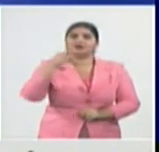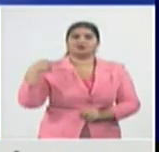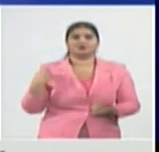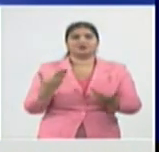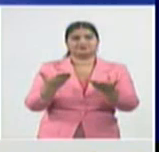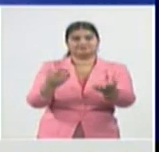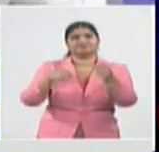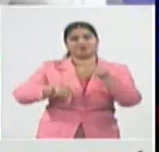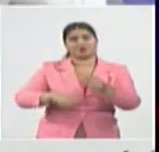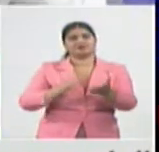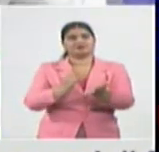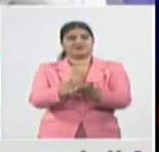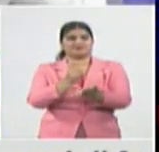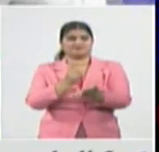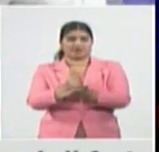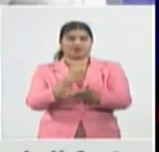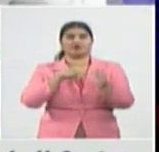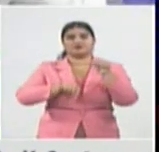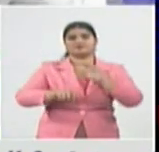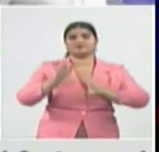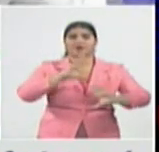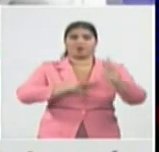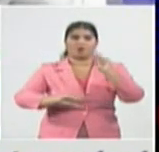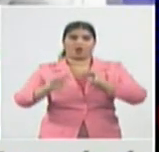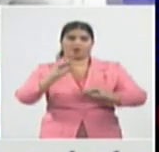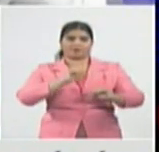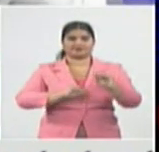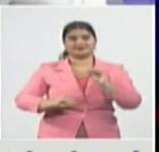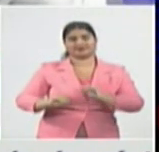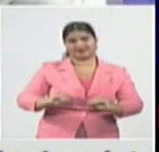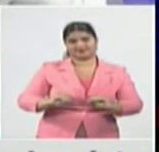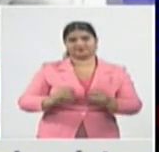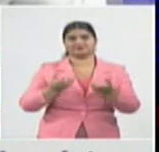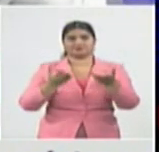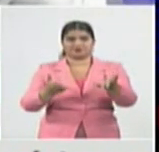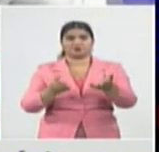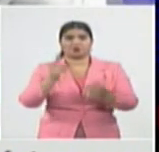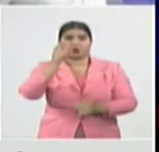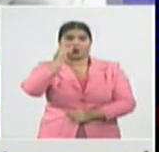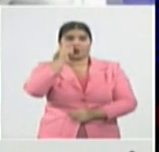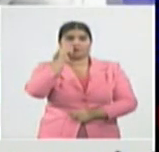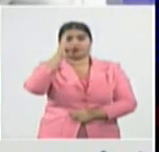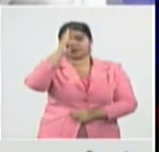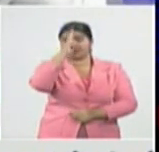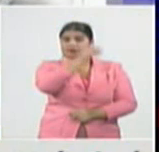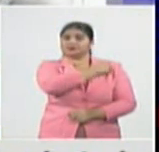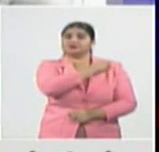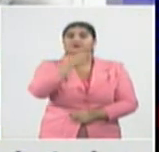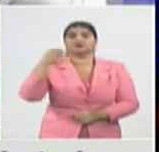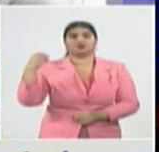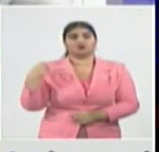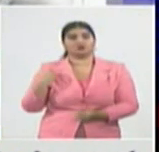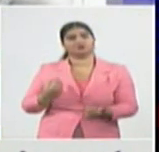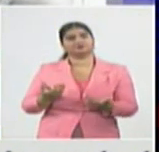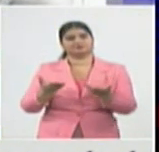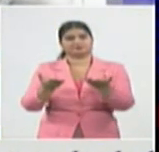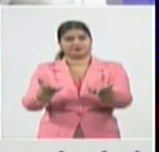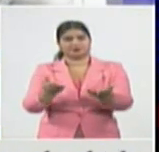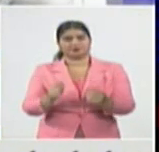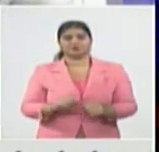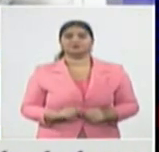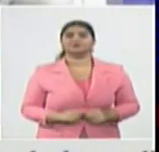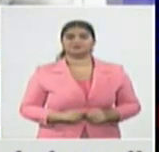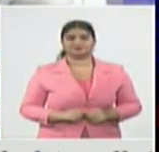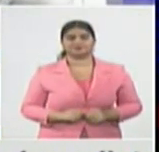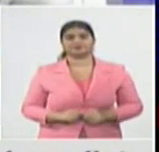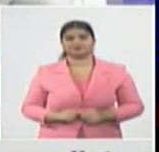Psicología, conversaremos pronto con nuestro invitado antes del cierre del parte habitual del Ministerio de Salud Pública. Queremos